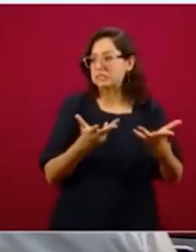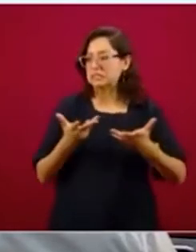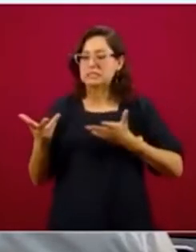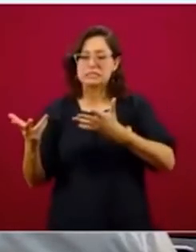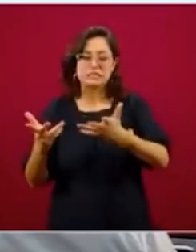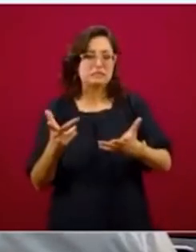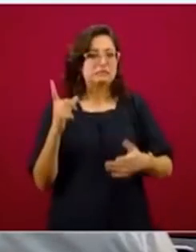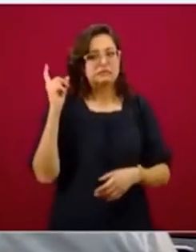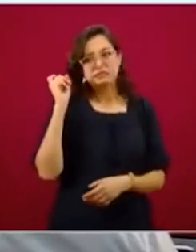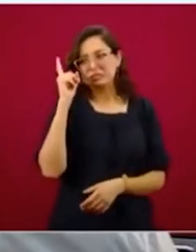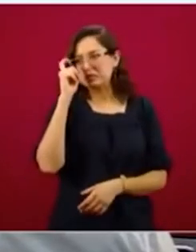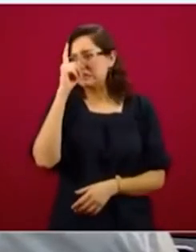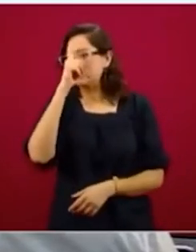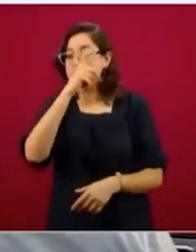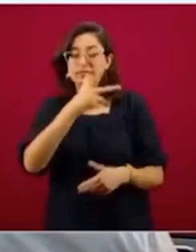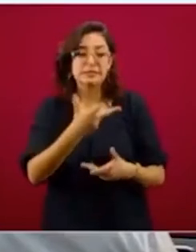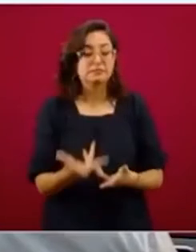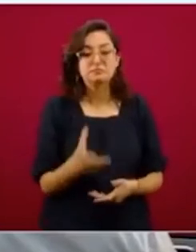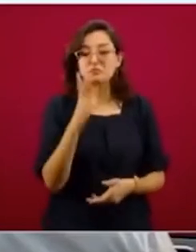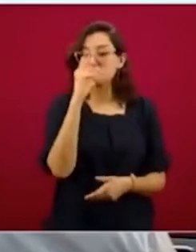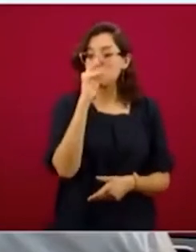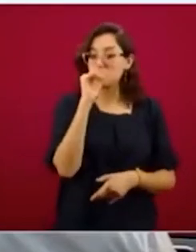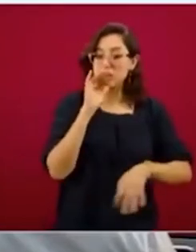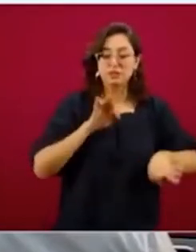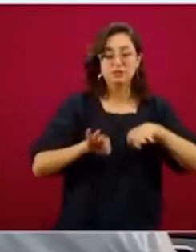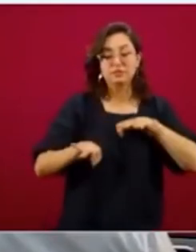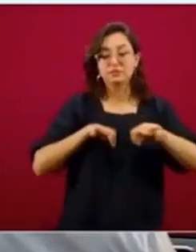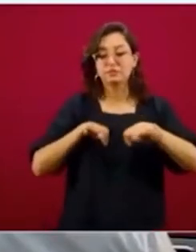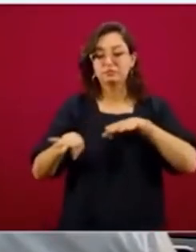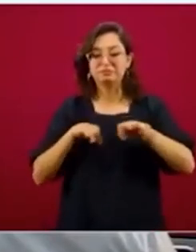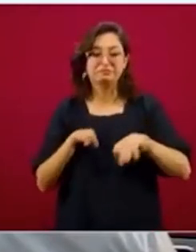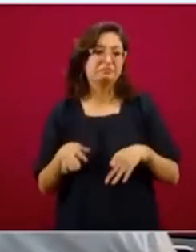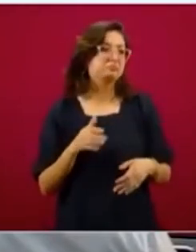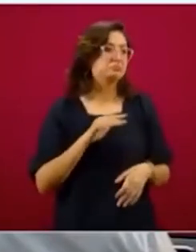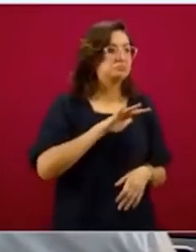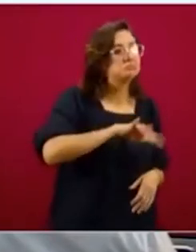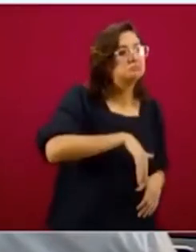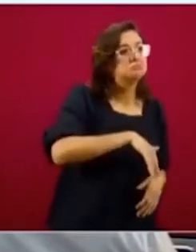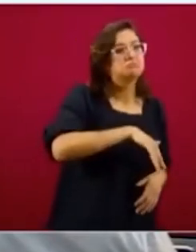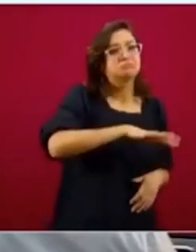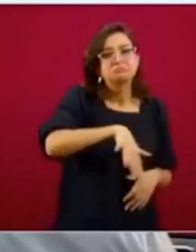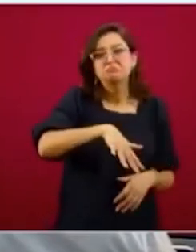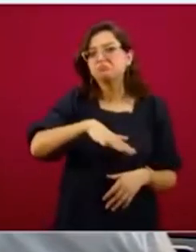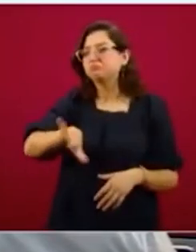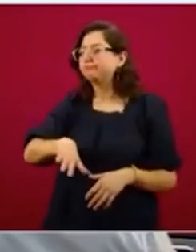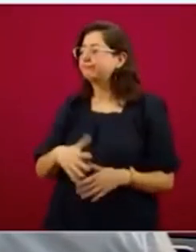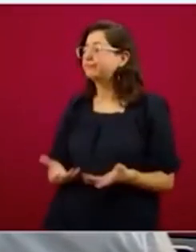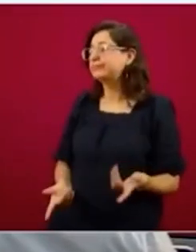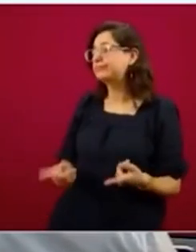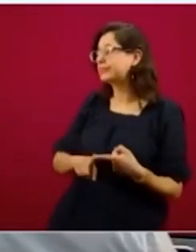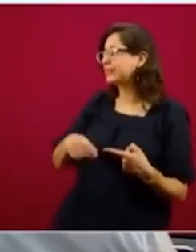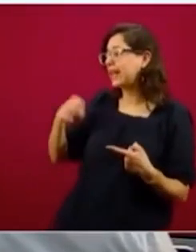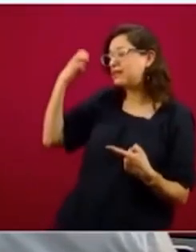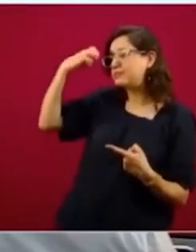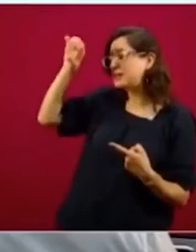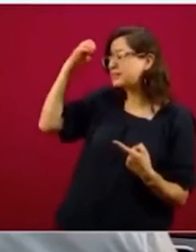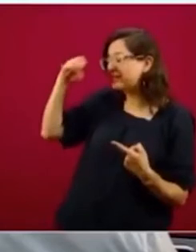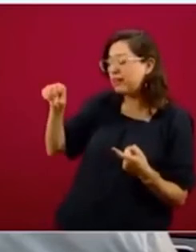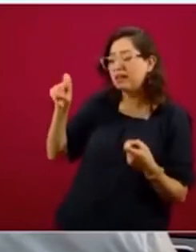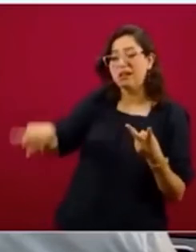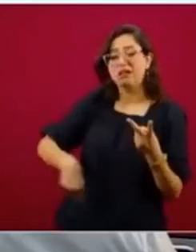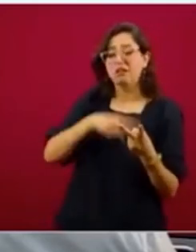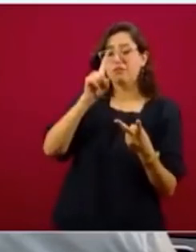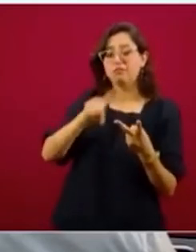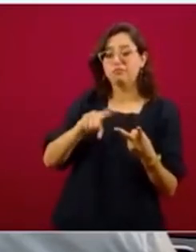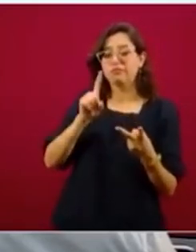y en esta imposibilidad de poder conseguir un trabajo, se tocan puertas y ya sea que se pide experiencia laboral o